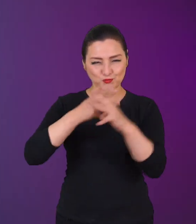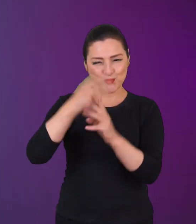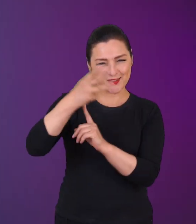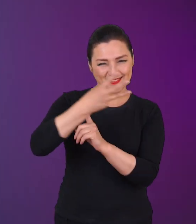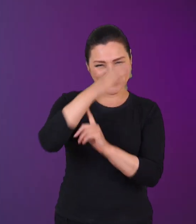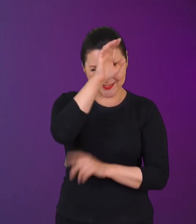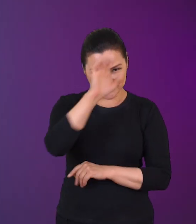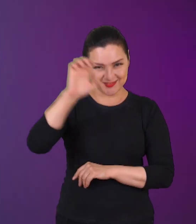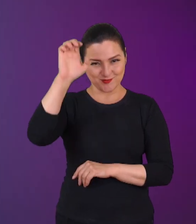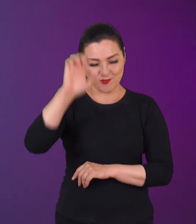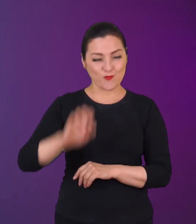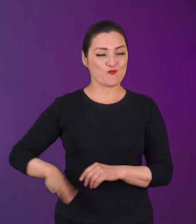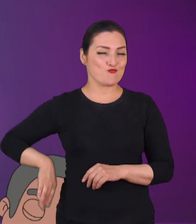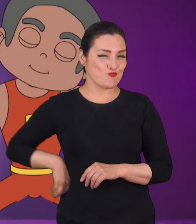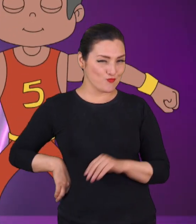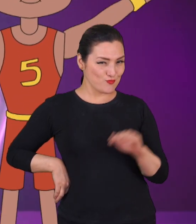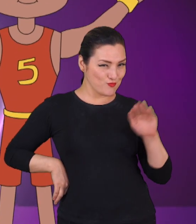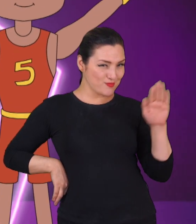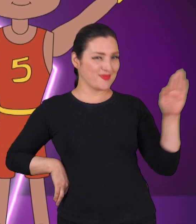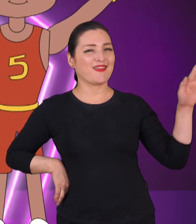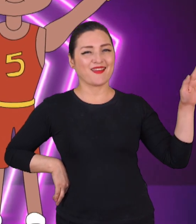¡Activando Vórtice Digital!